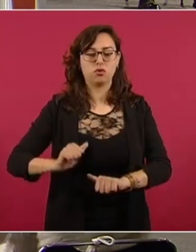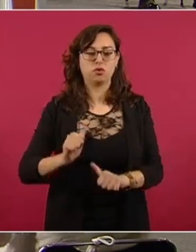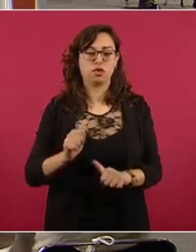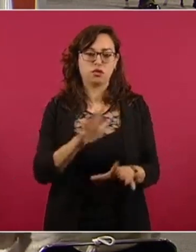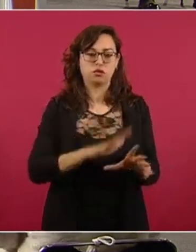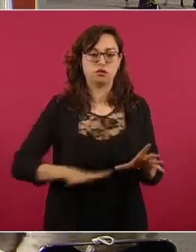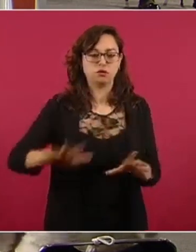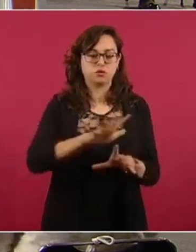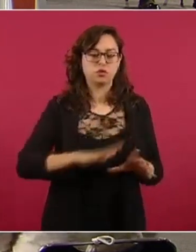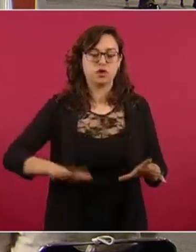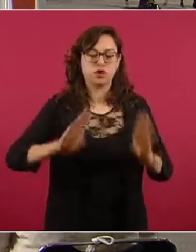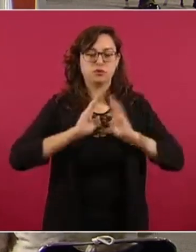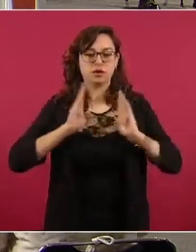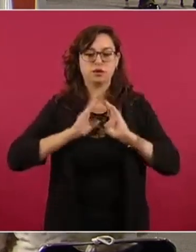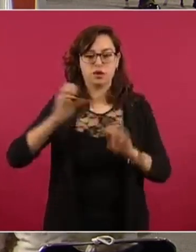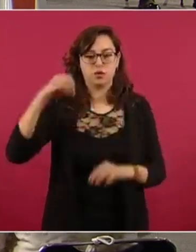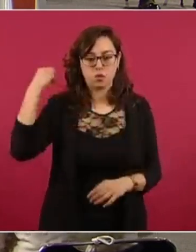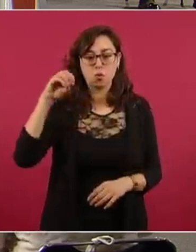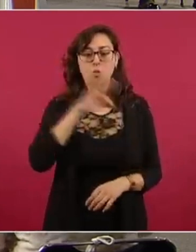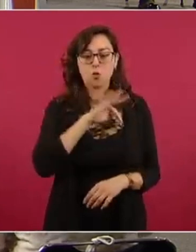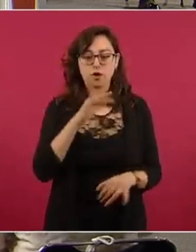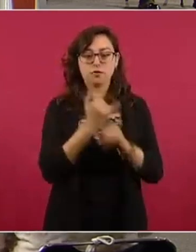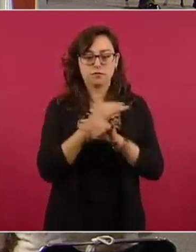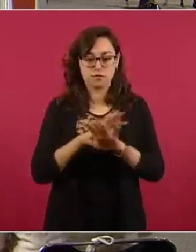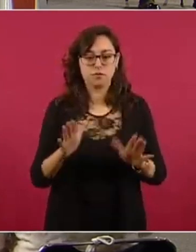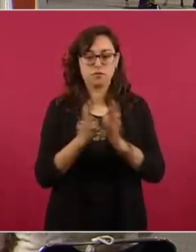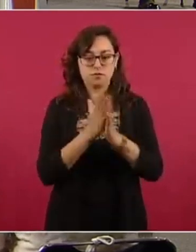en Oaxaca, nos informa. General.